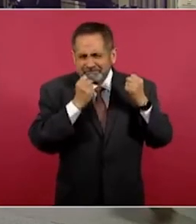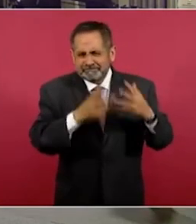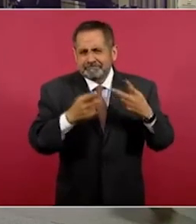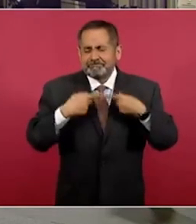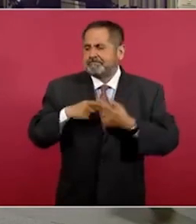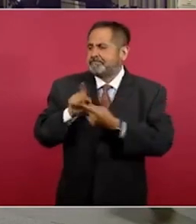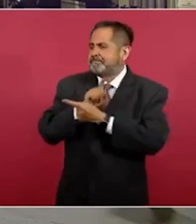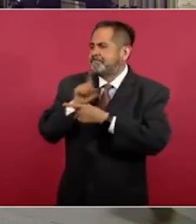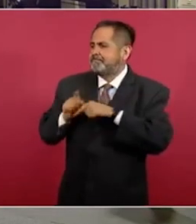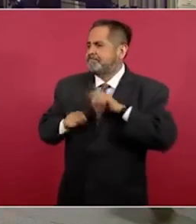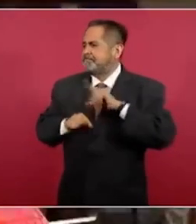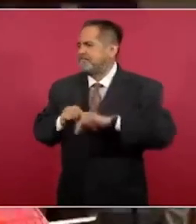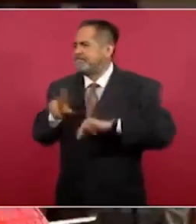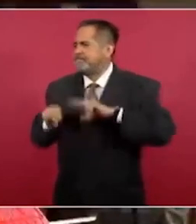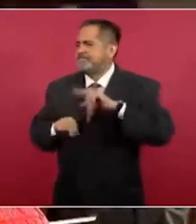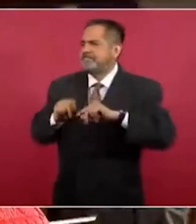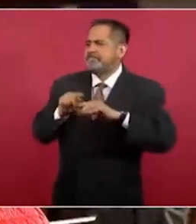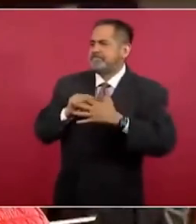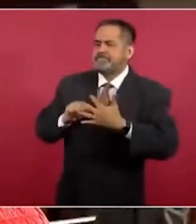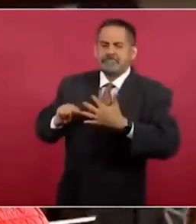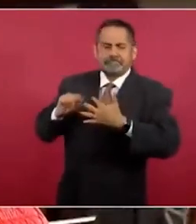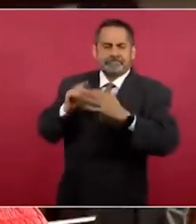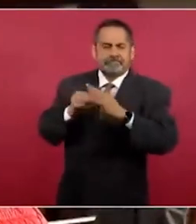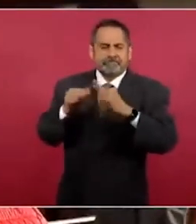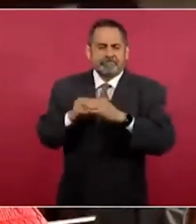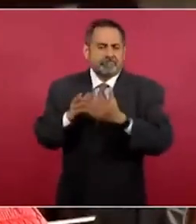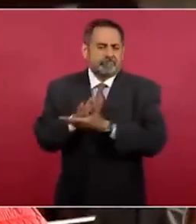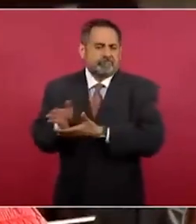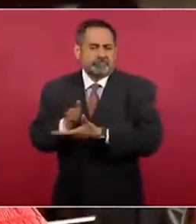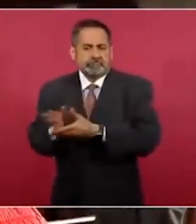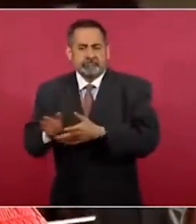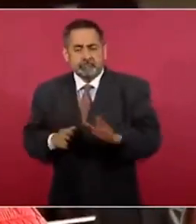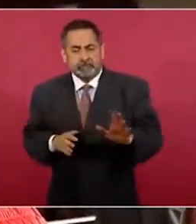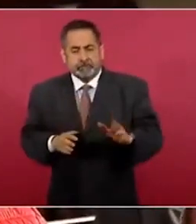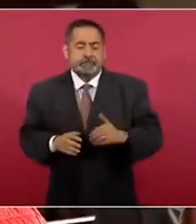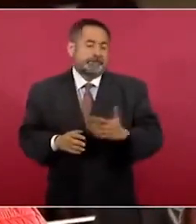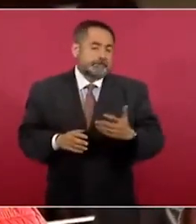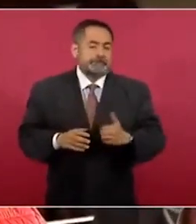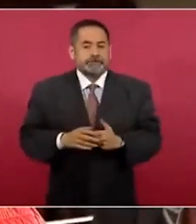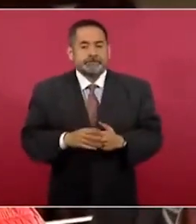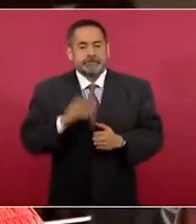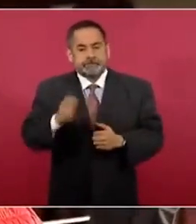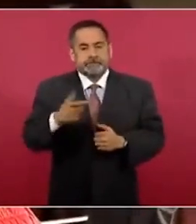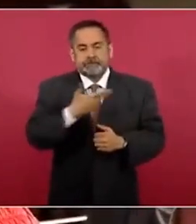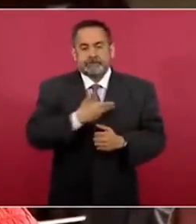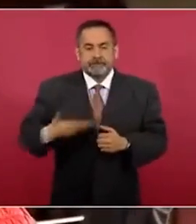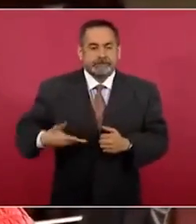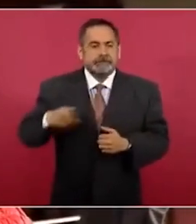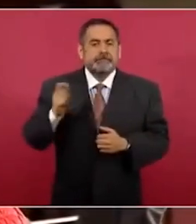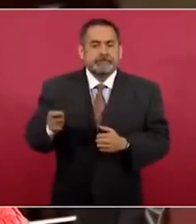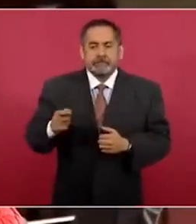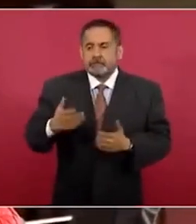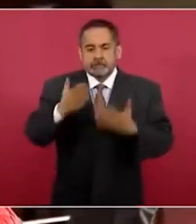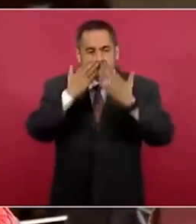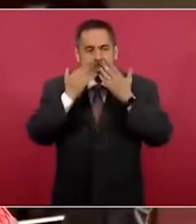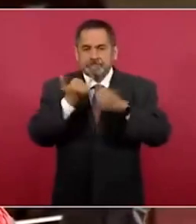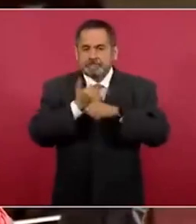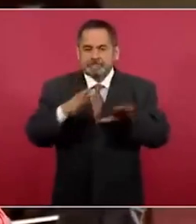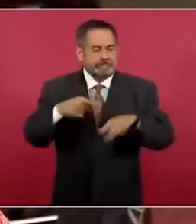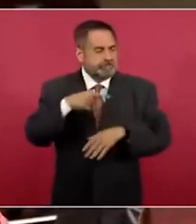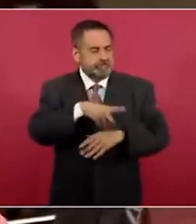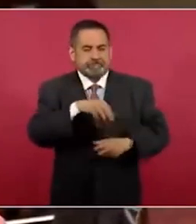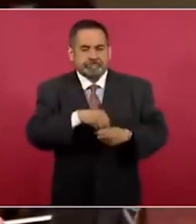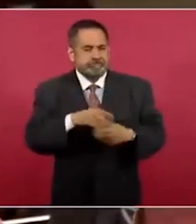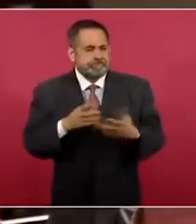de campos en los que están metidos. Y de todo esto, presidente, pues no hay información al respecto,